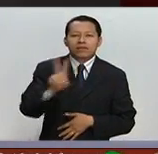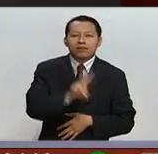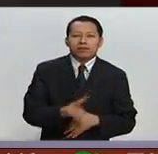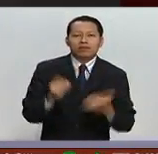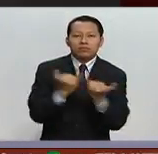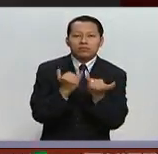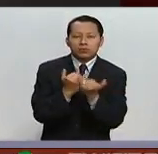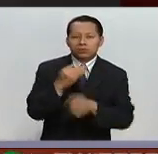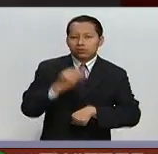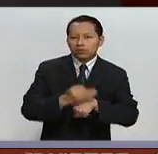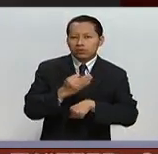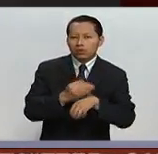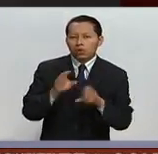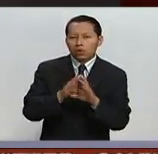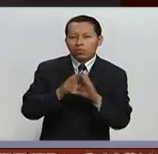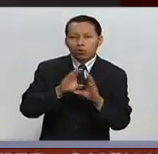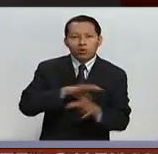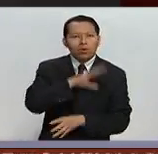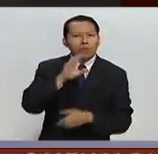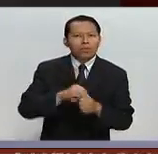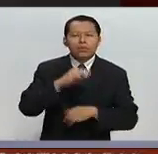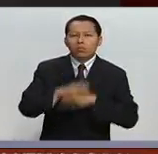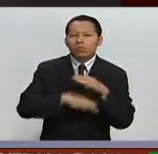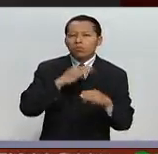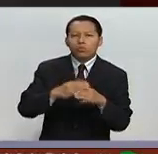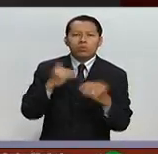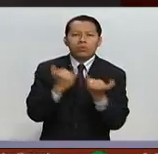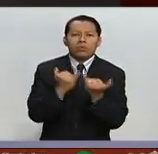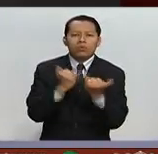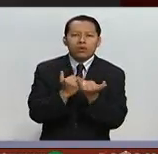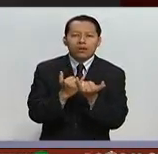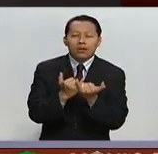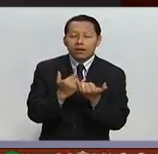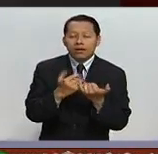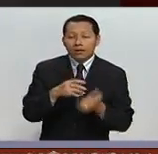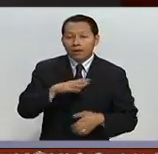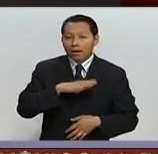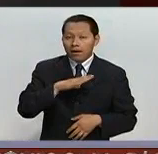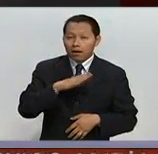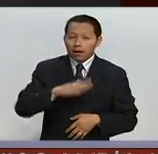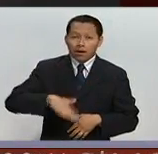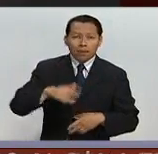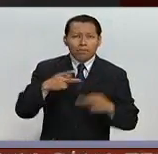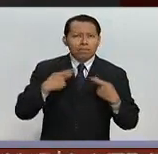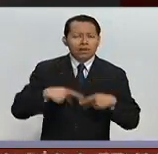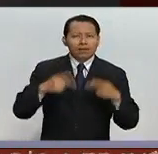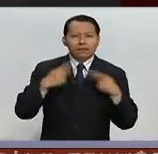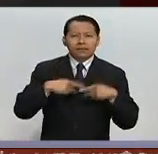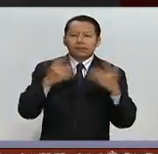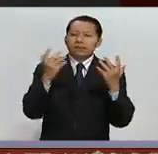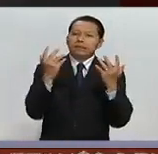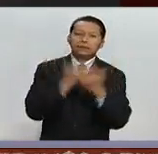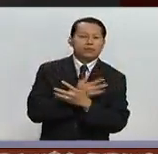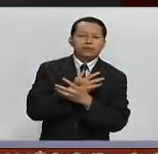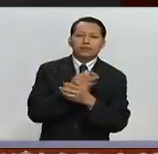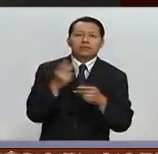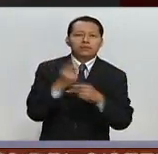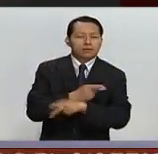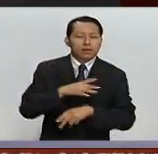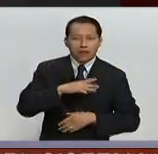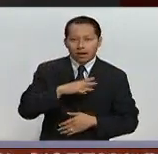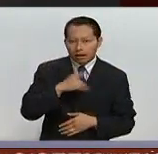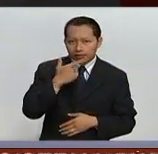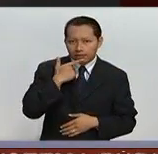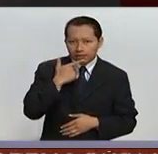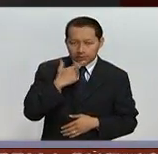prácticamente en todas partes del mundo la gente está en shock por lo que ocurrió con la Gran Bretaña.